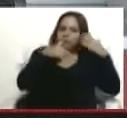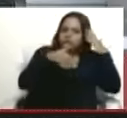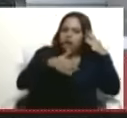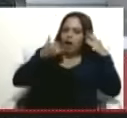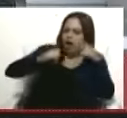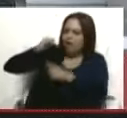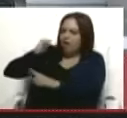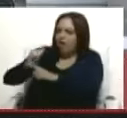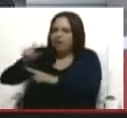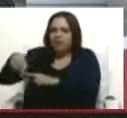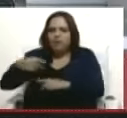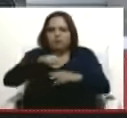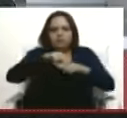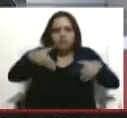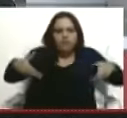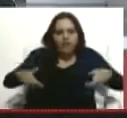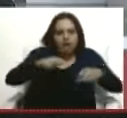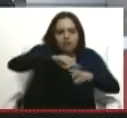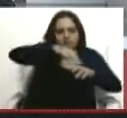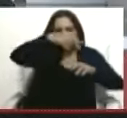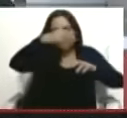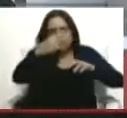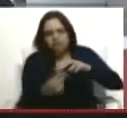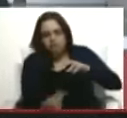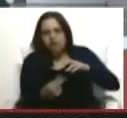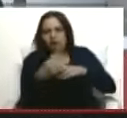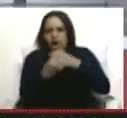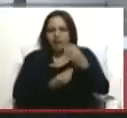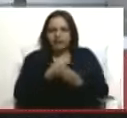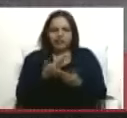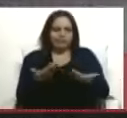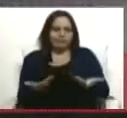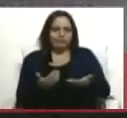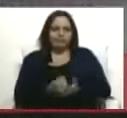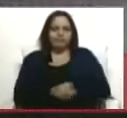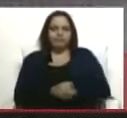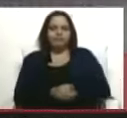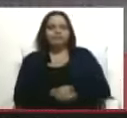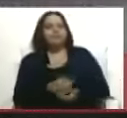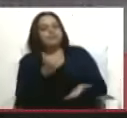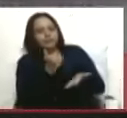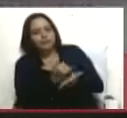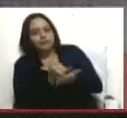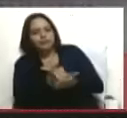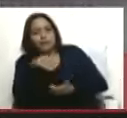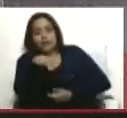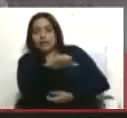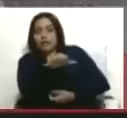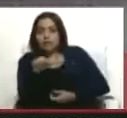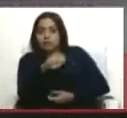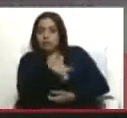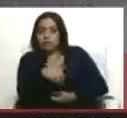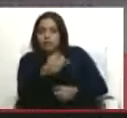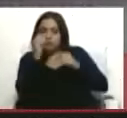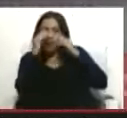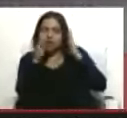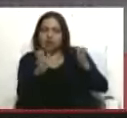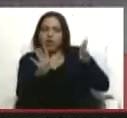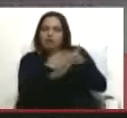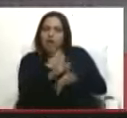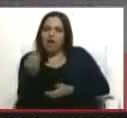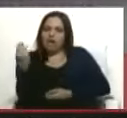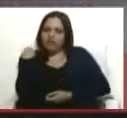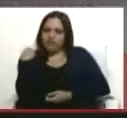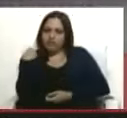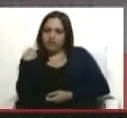y luego de suicidio lanzándose Cancerbero al precipicio. Bueno, vamos a estar muy pendientes esta semana entonces de las luces que usted nos ha anunciado,